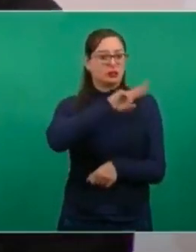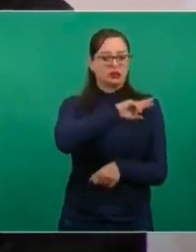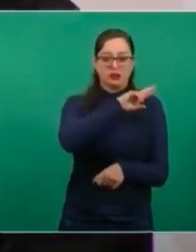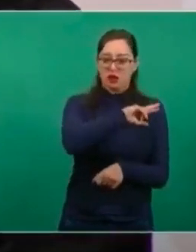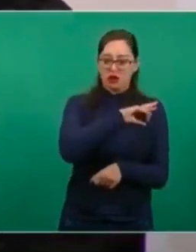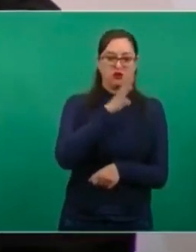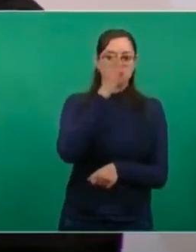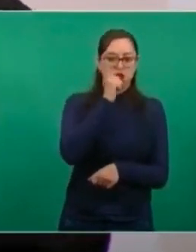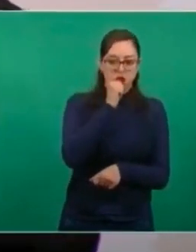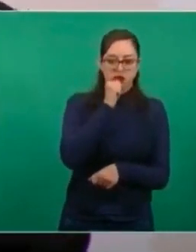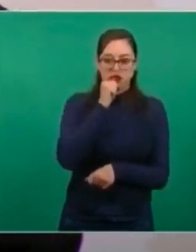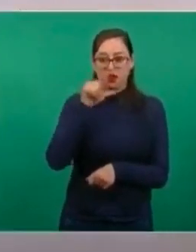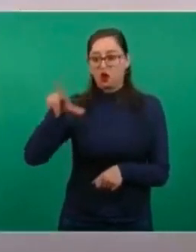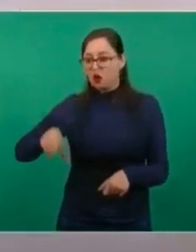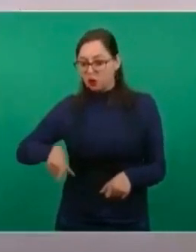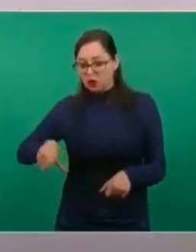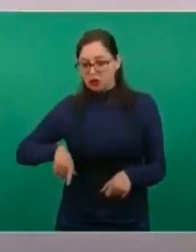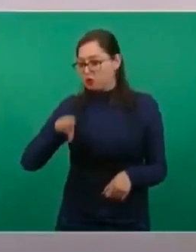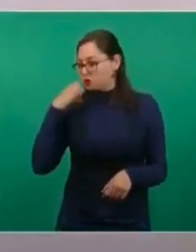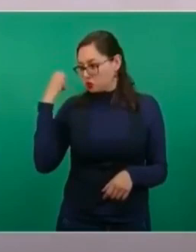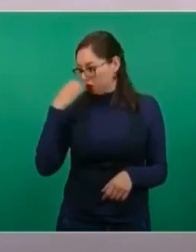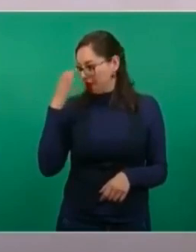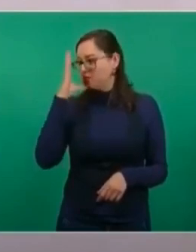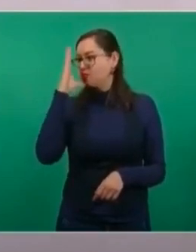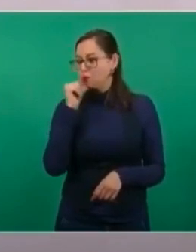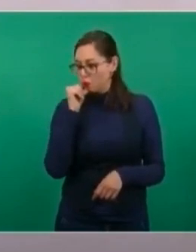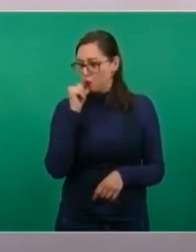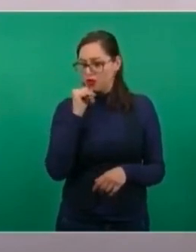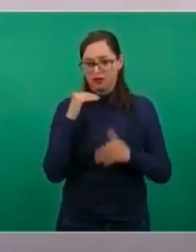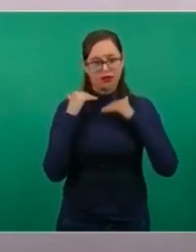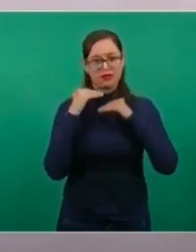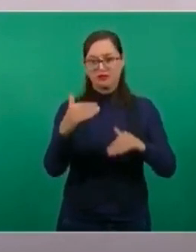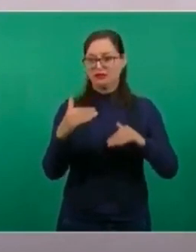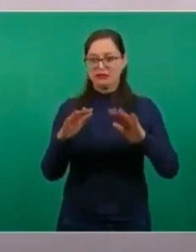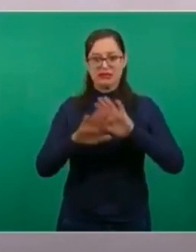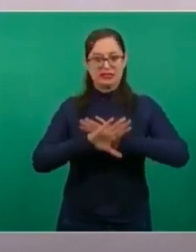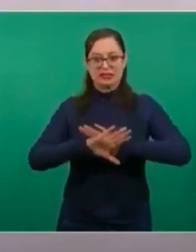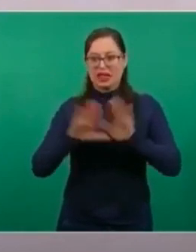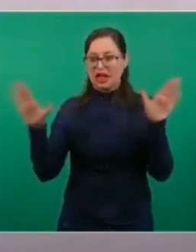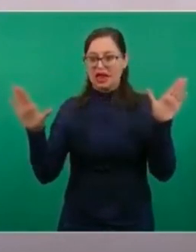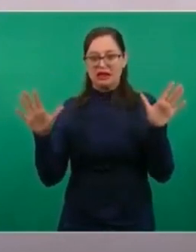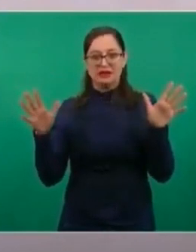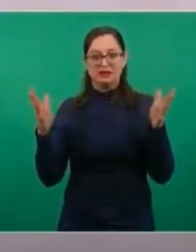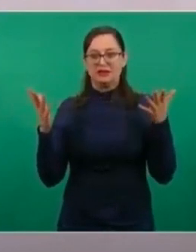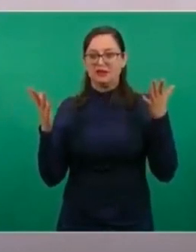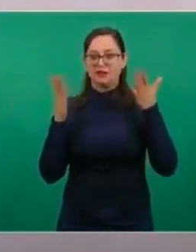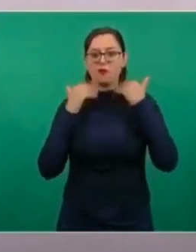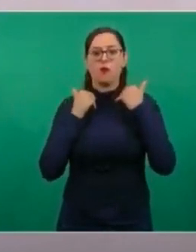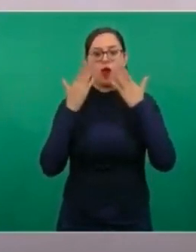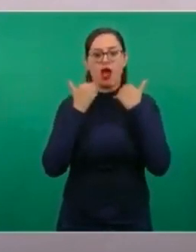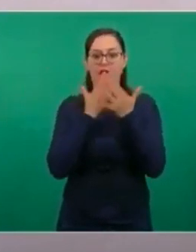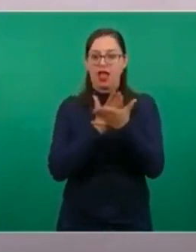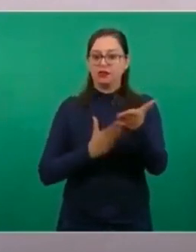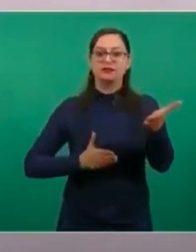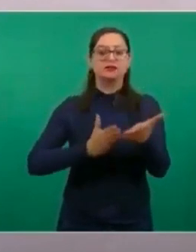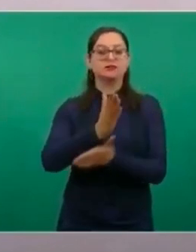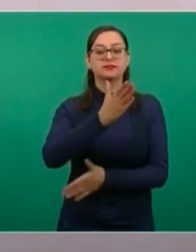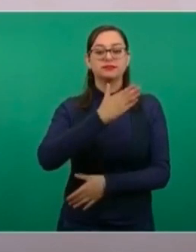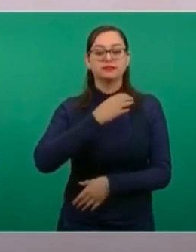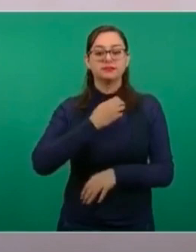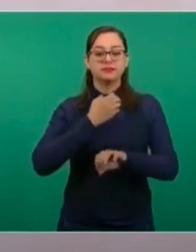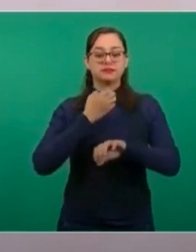Llegó a un límite donde ya no se tenía acceso a la educación.